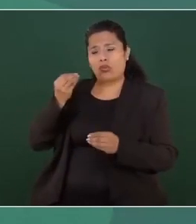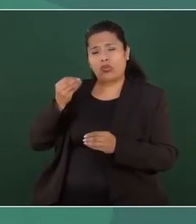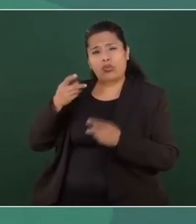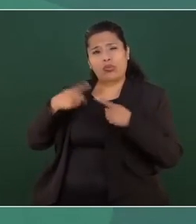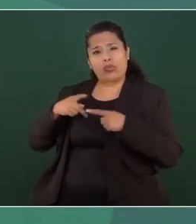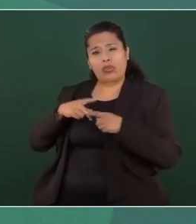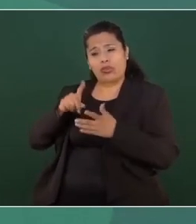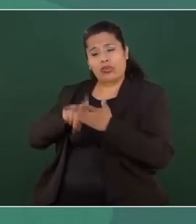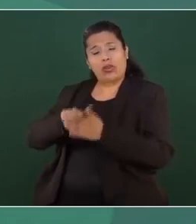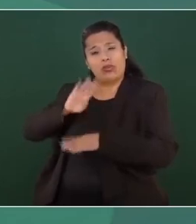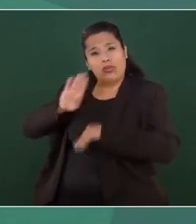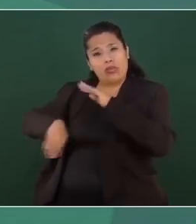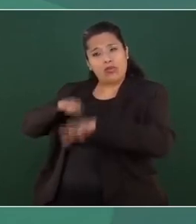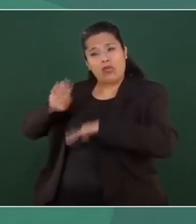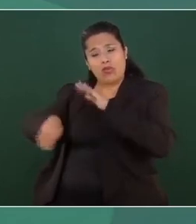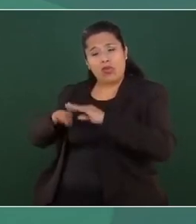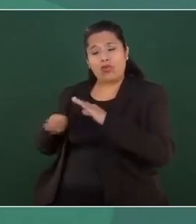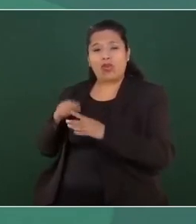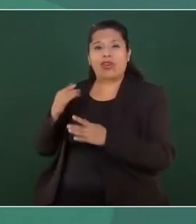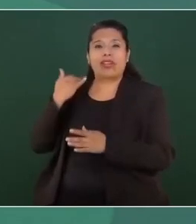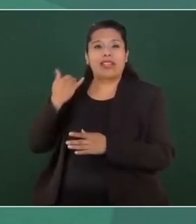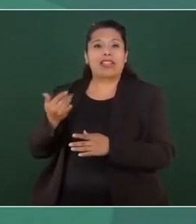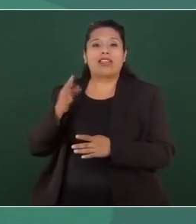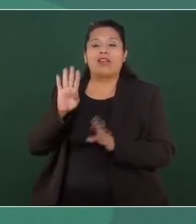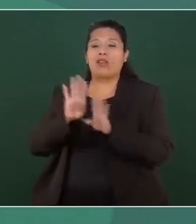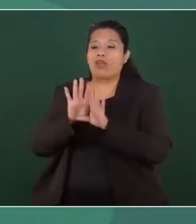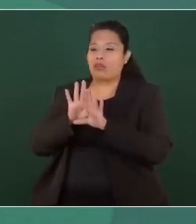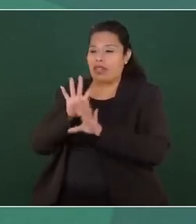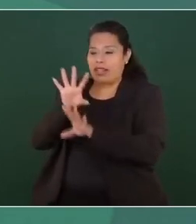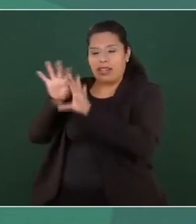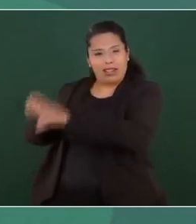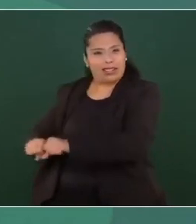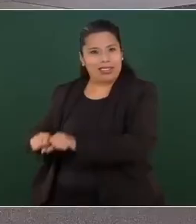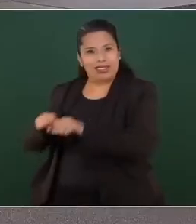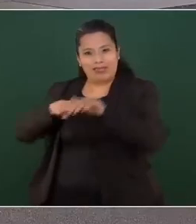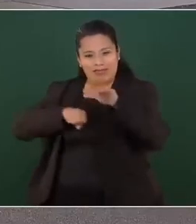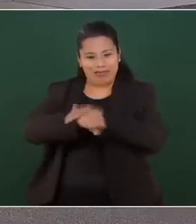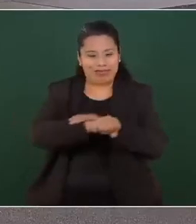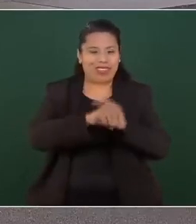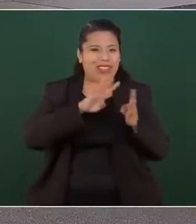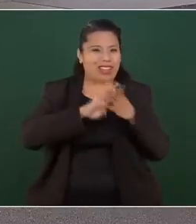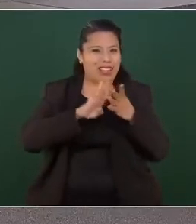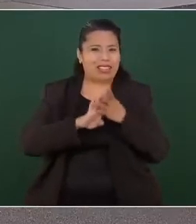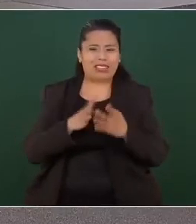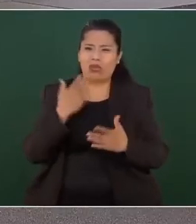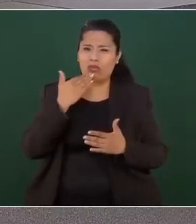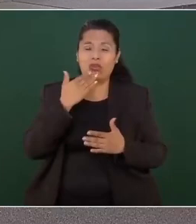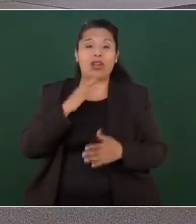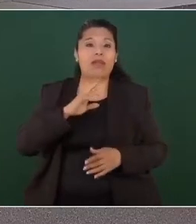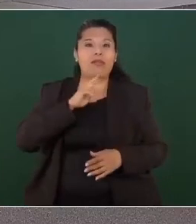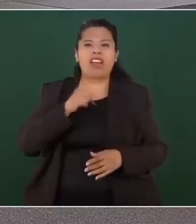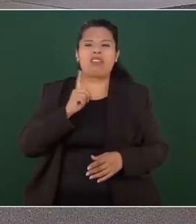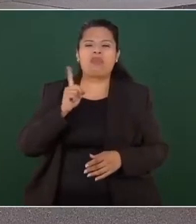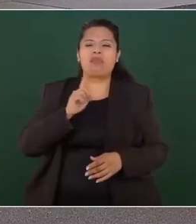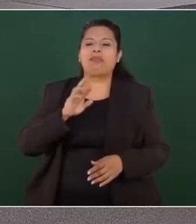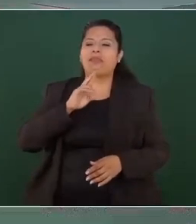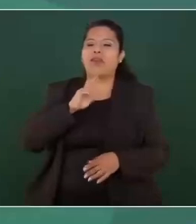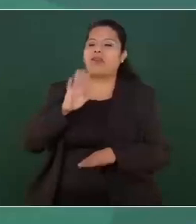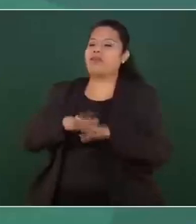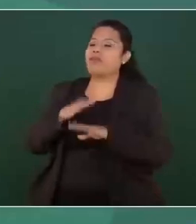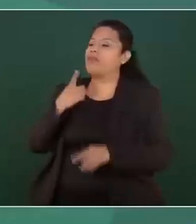que los heridos y que los detenidos, porque la orden era mátalos en caliente?